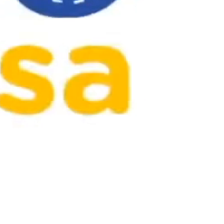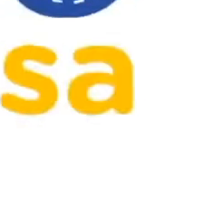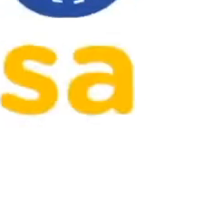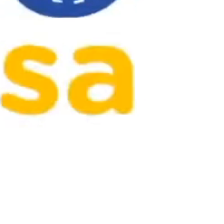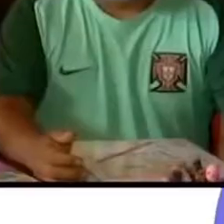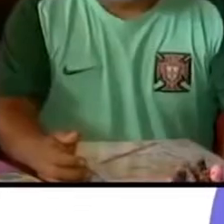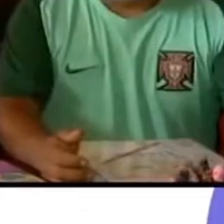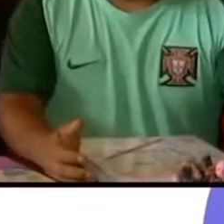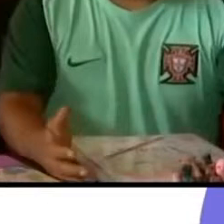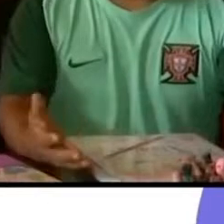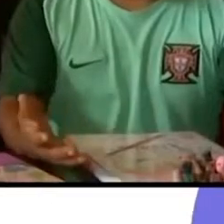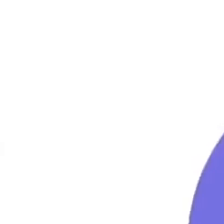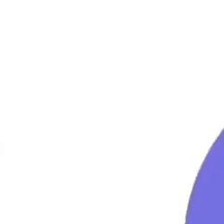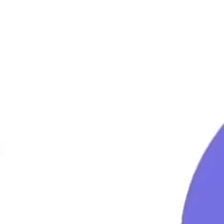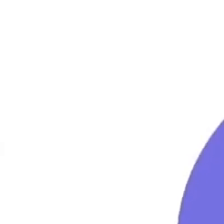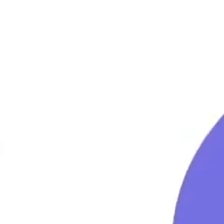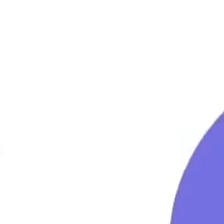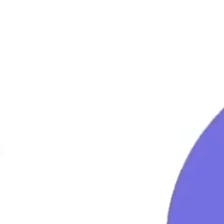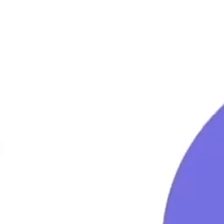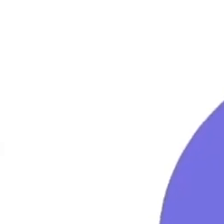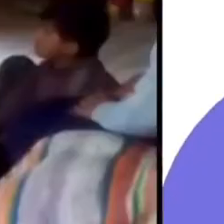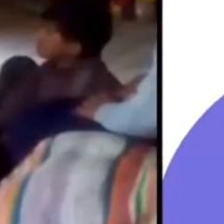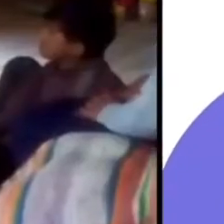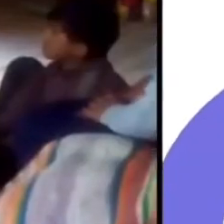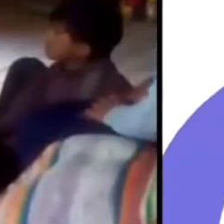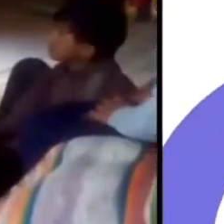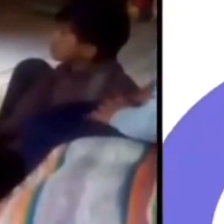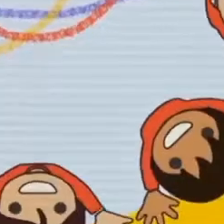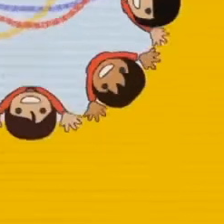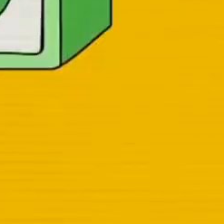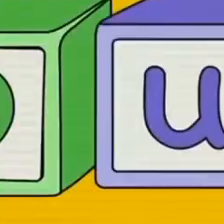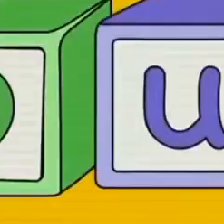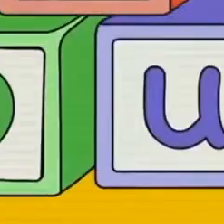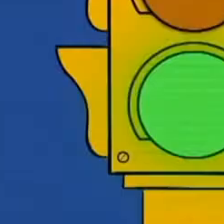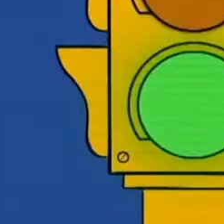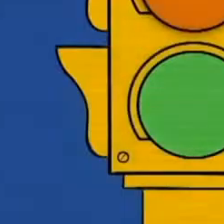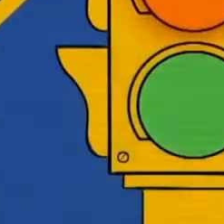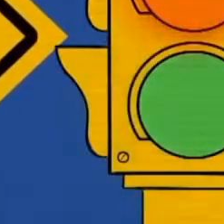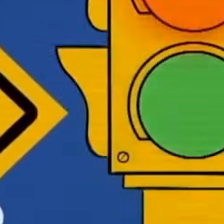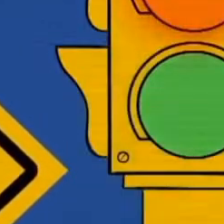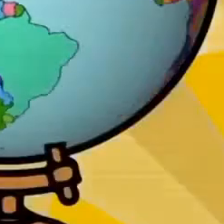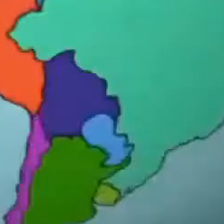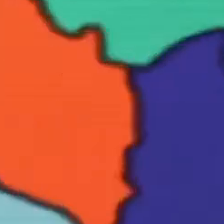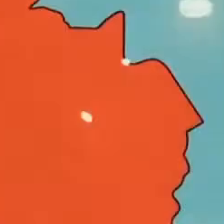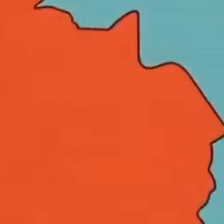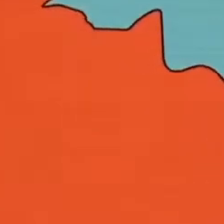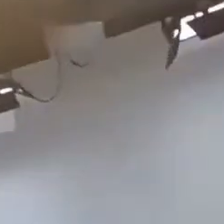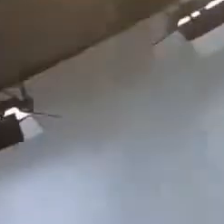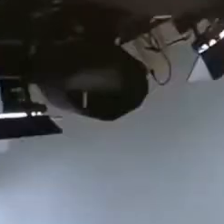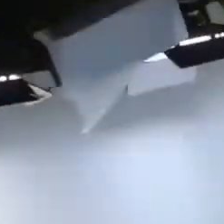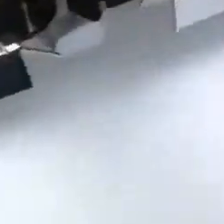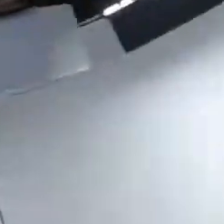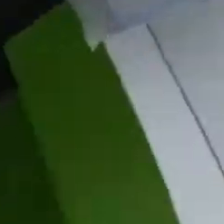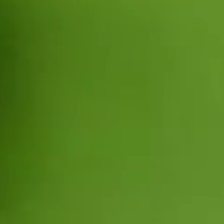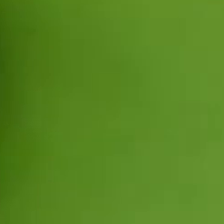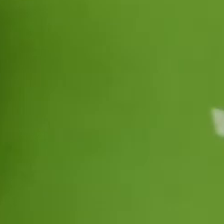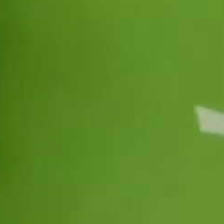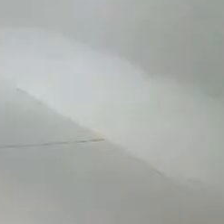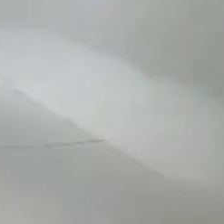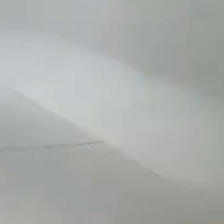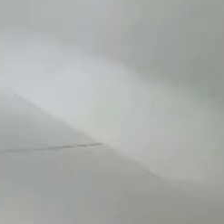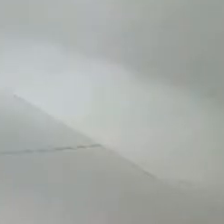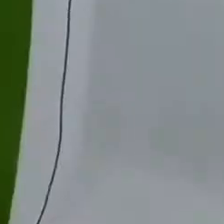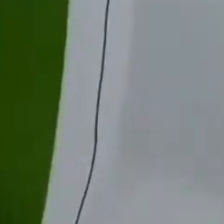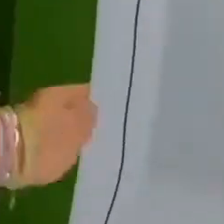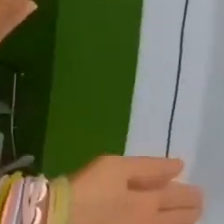Aprendo en Casa. Es una muestra que a pesar de la adversidad, nuestro compromiso con el país continúa firme. Vamos en